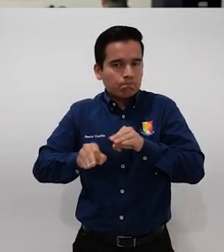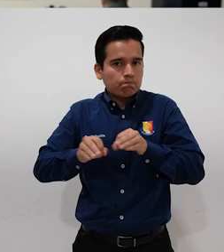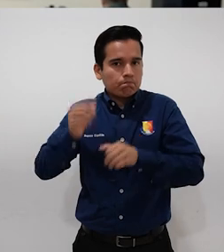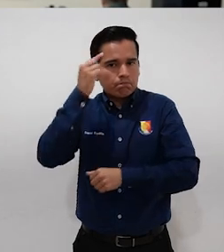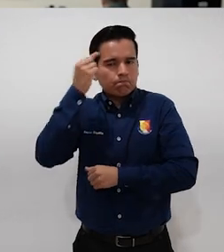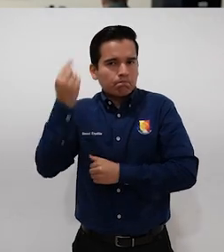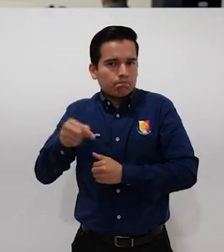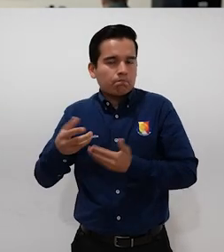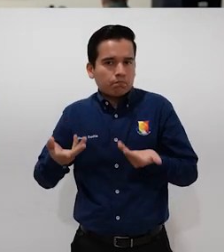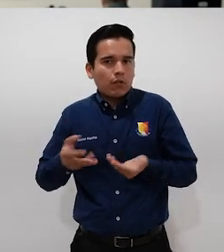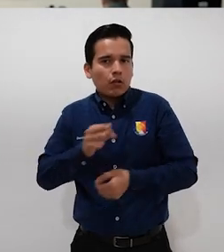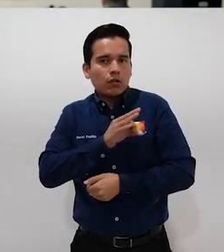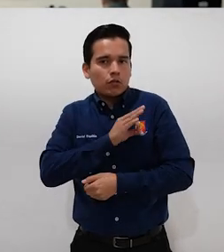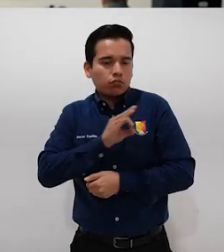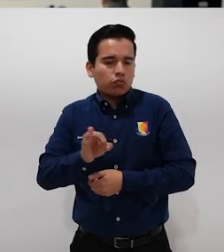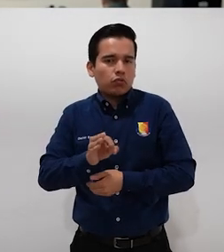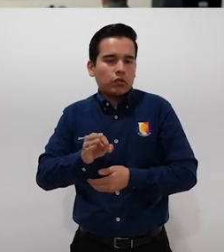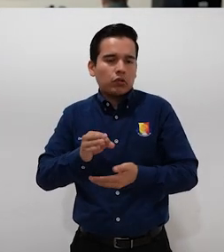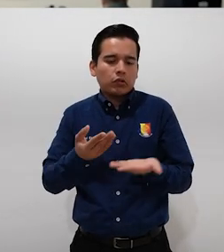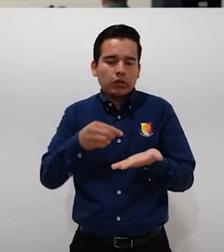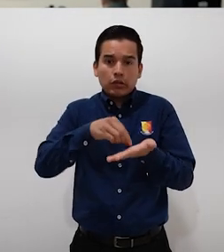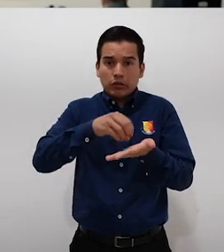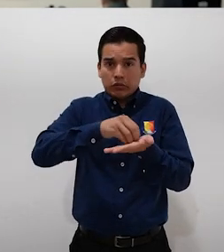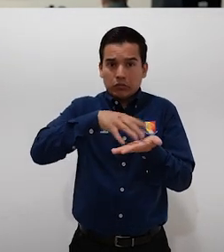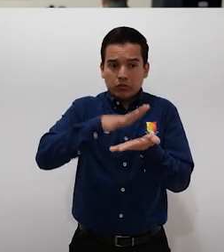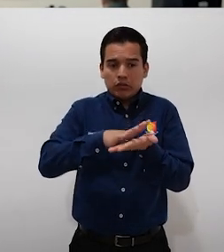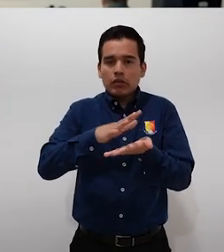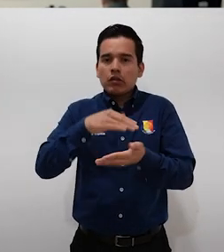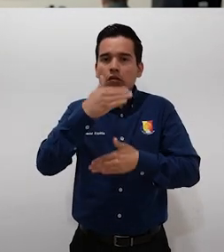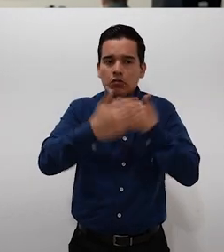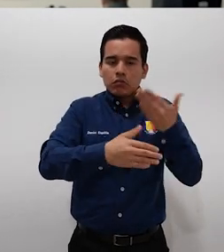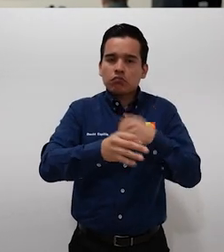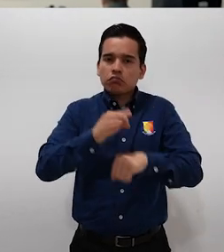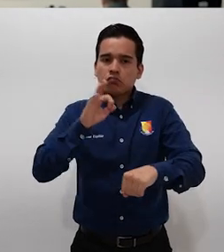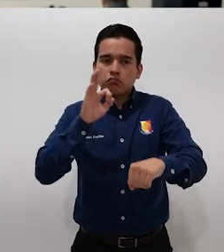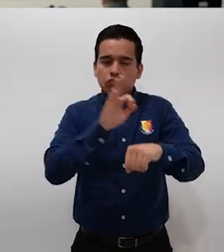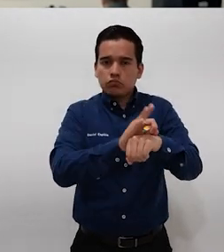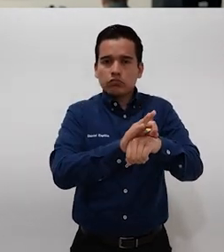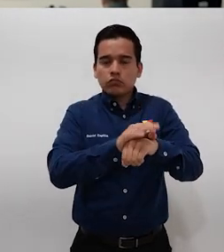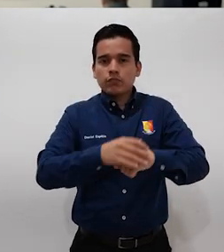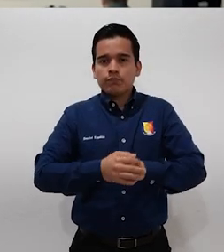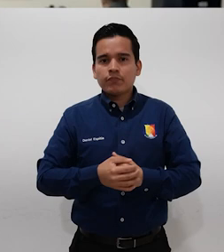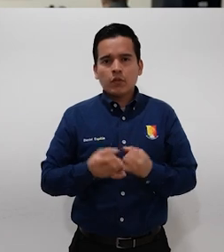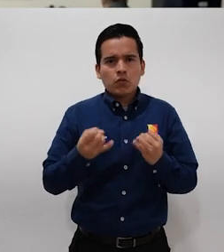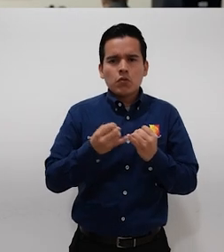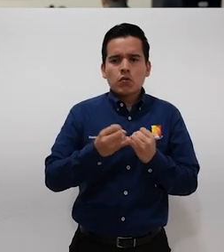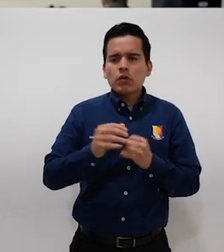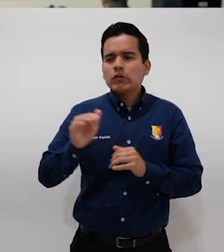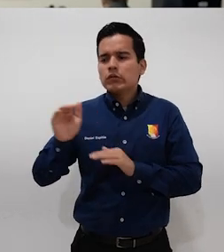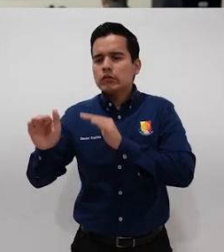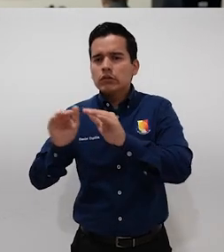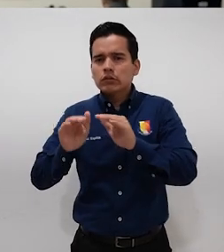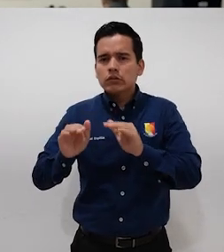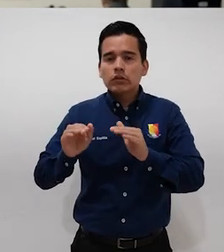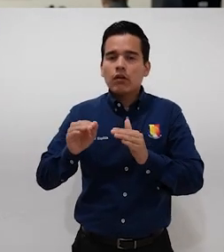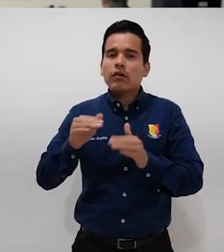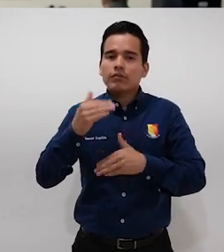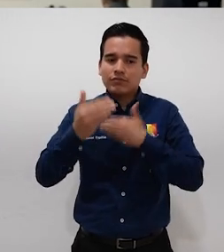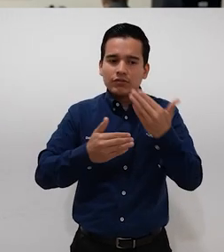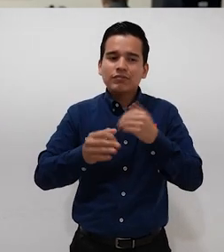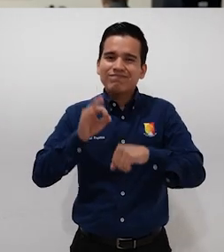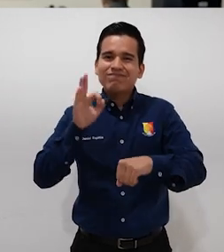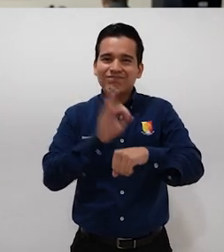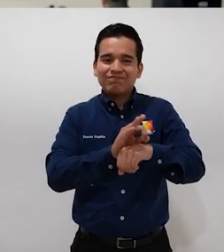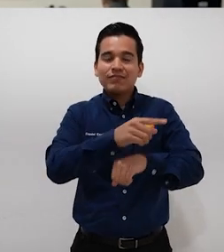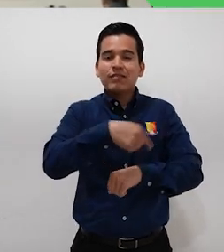dejar un instrumento que sea además de muy consensado, que sea sobre todo útil para las